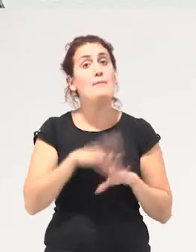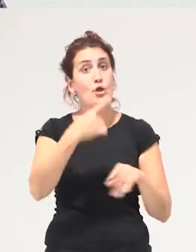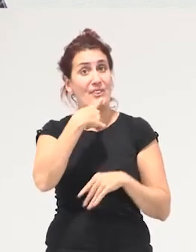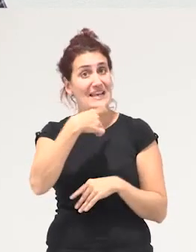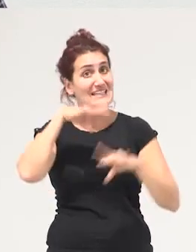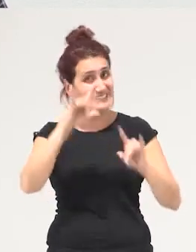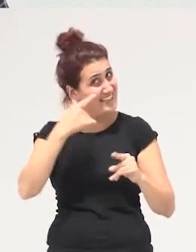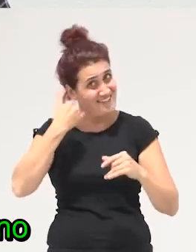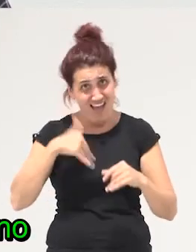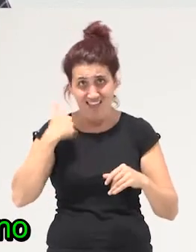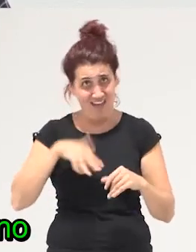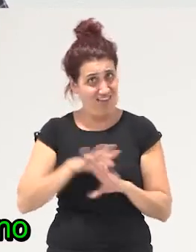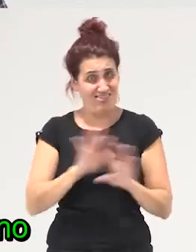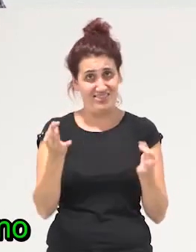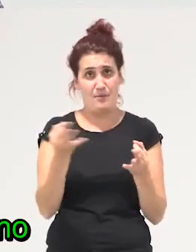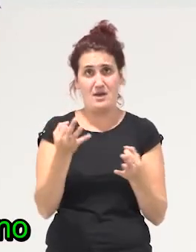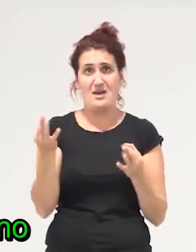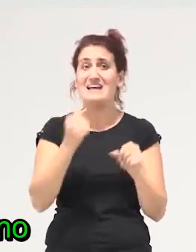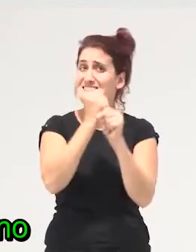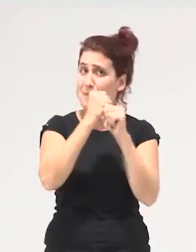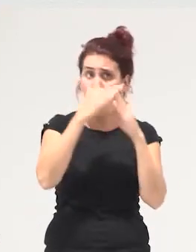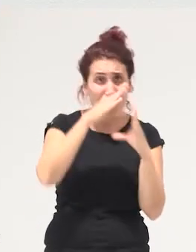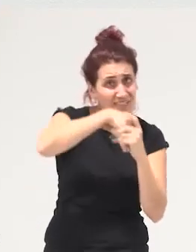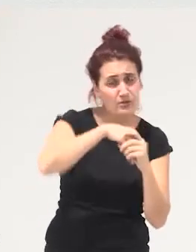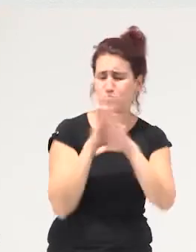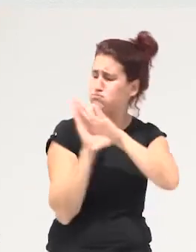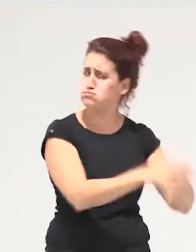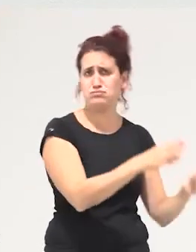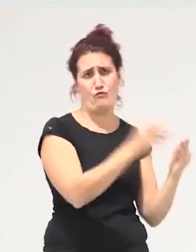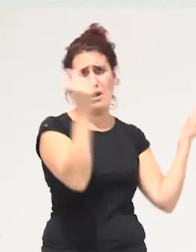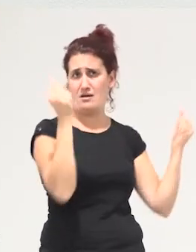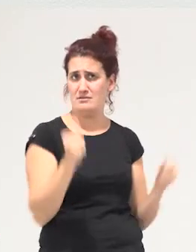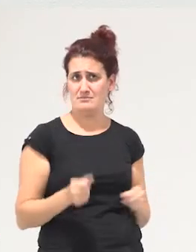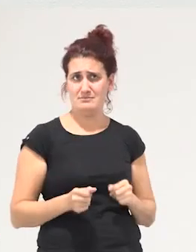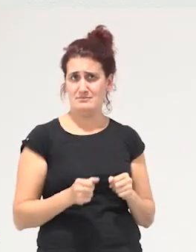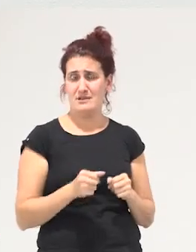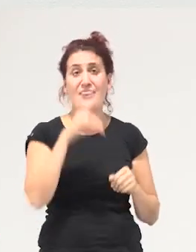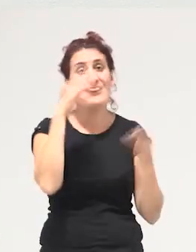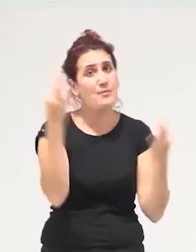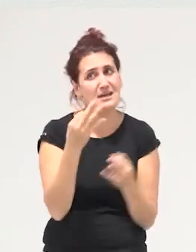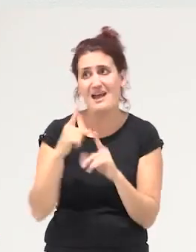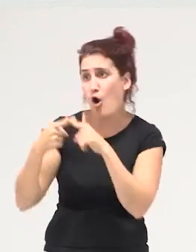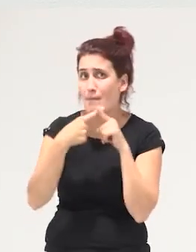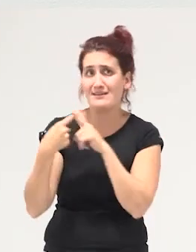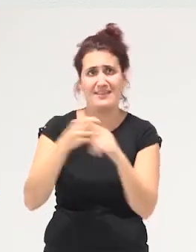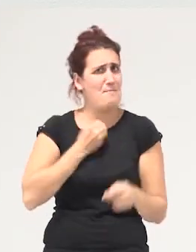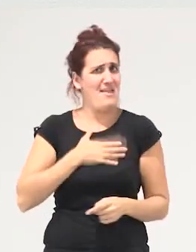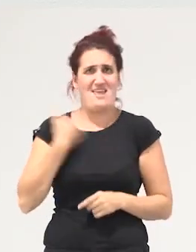ya en inmediato la abolición del empleo de hogar interno debería ser una reivindicación feminista compartida para mañana